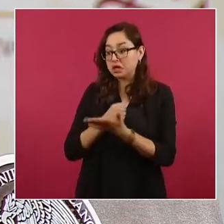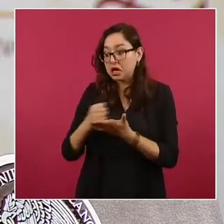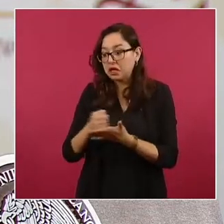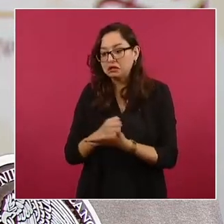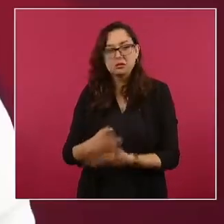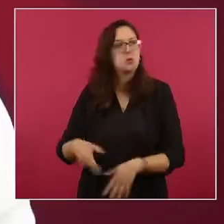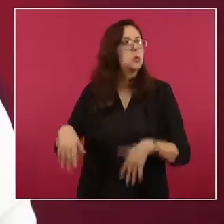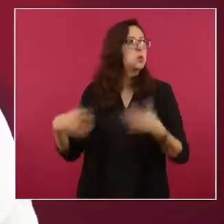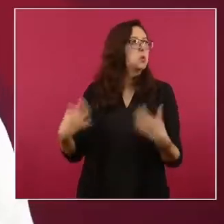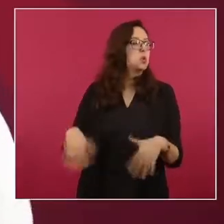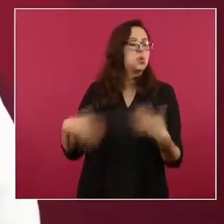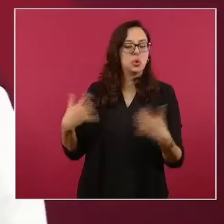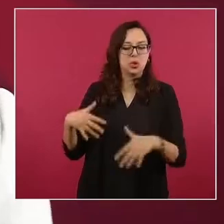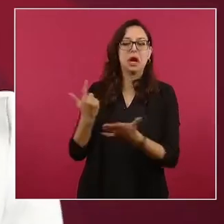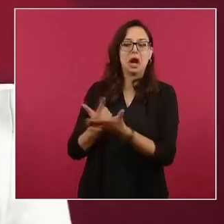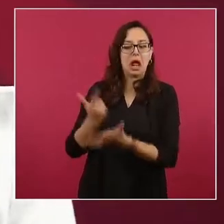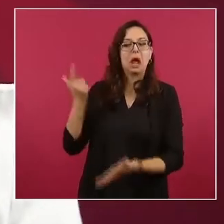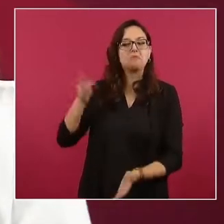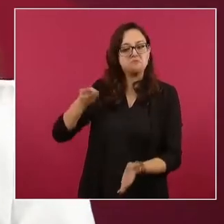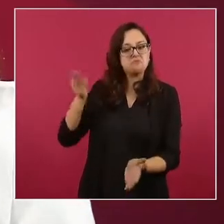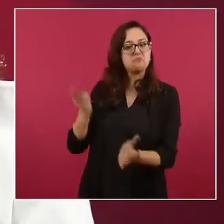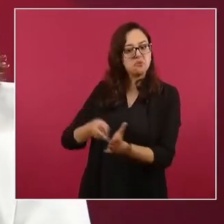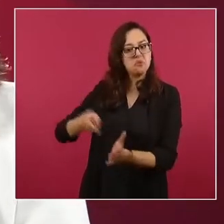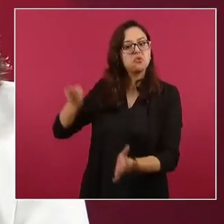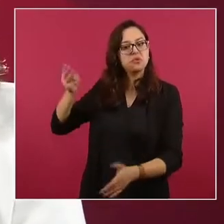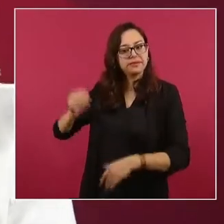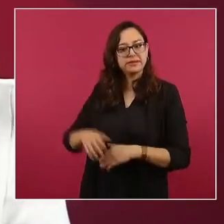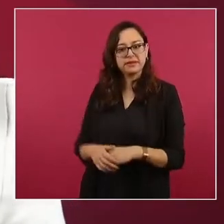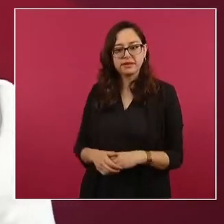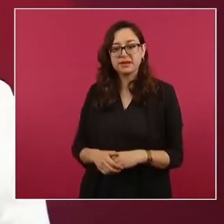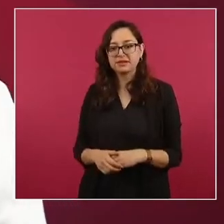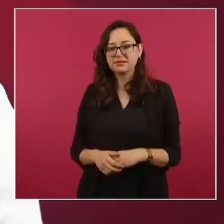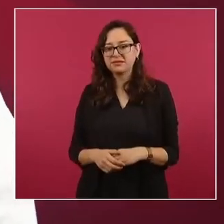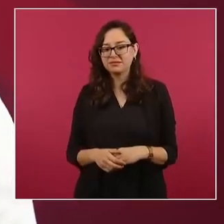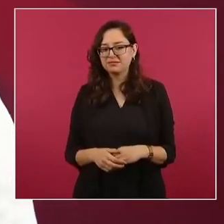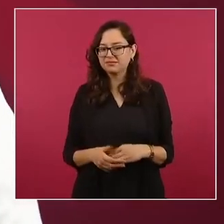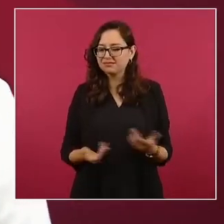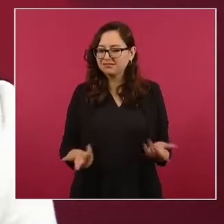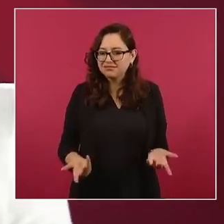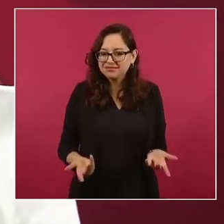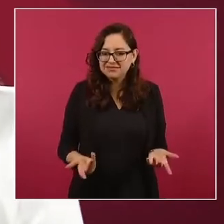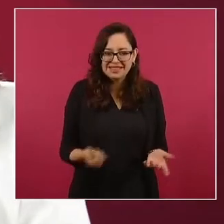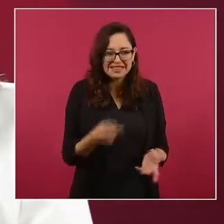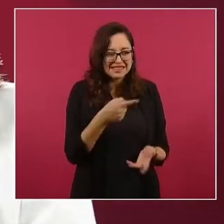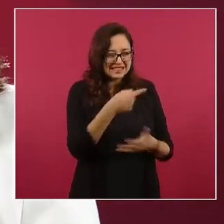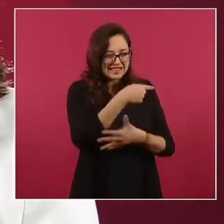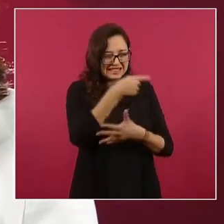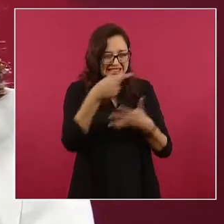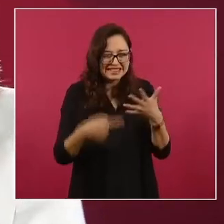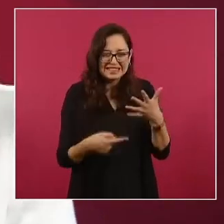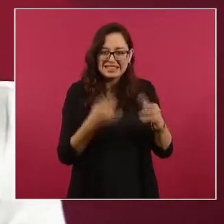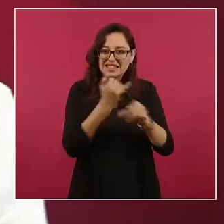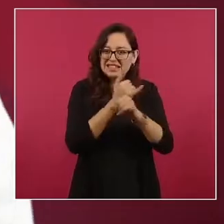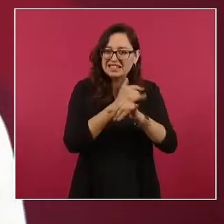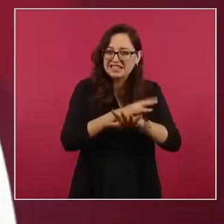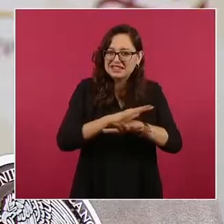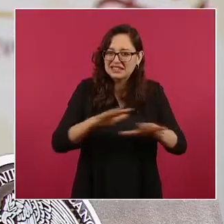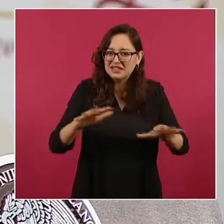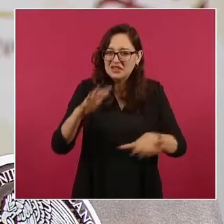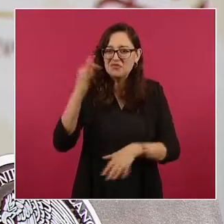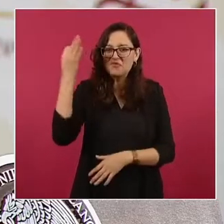crédito. Toda esta información que circuló no solamente en medios de comunicación, sino en redes sociales, es